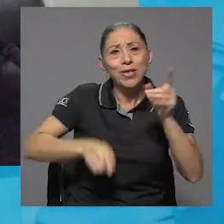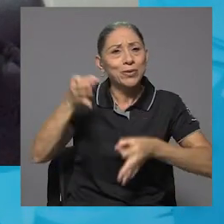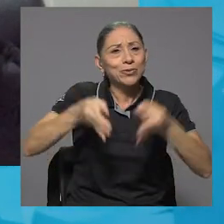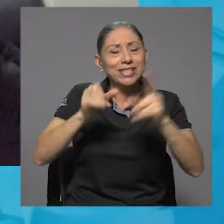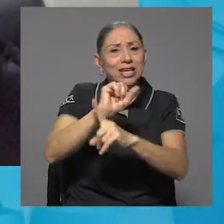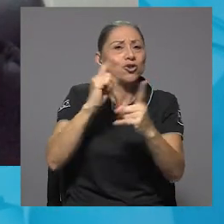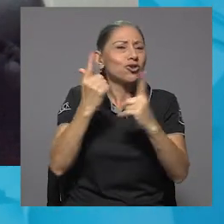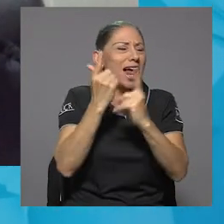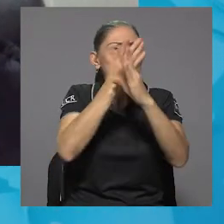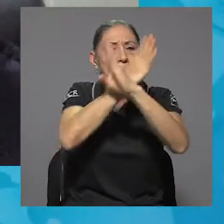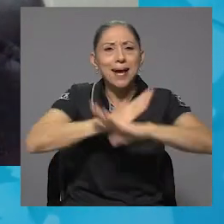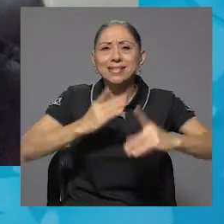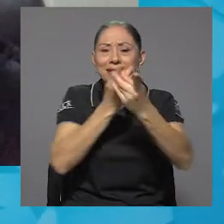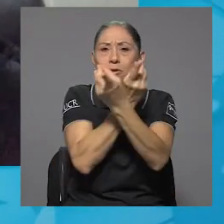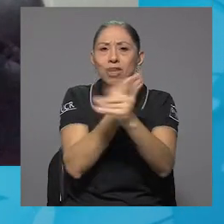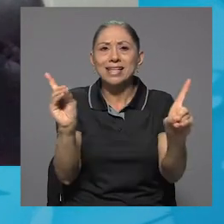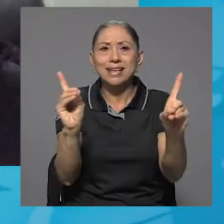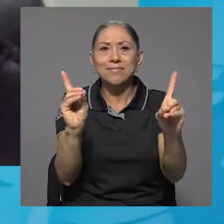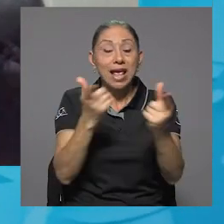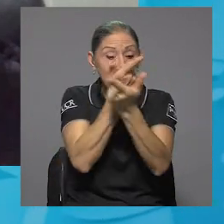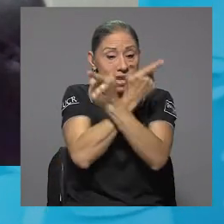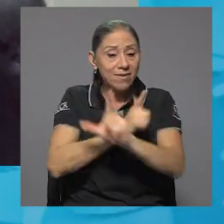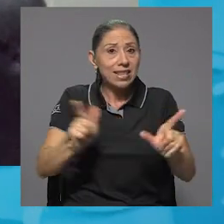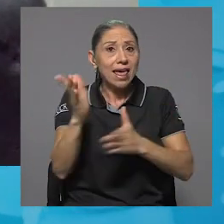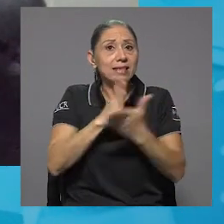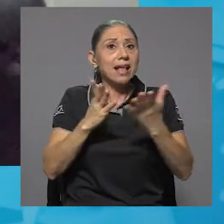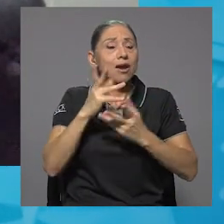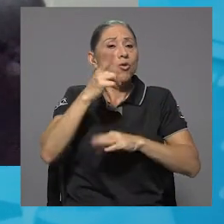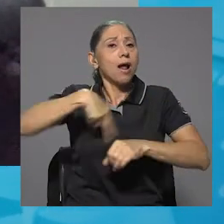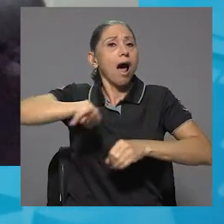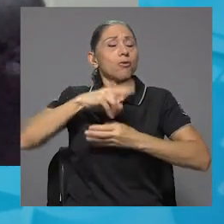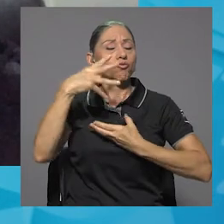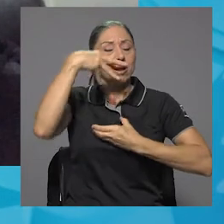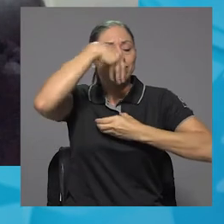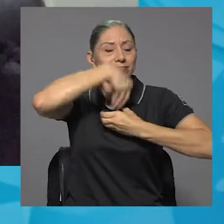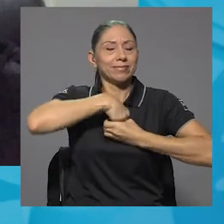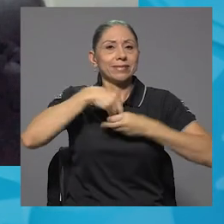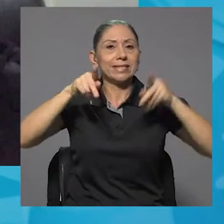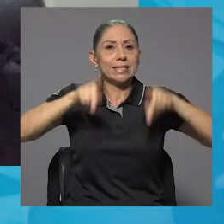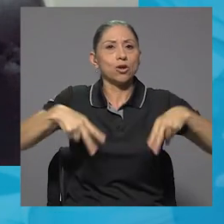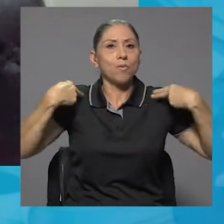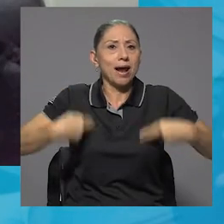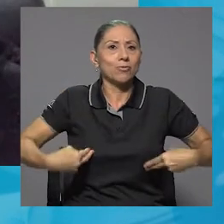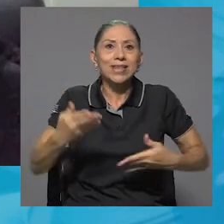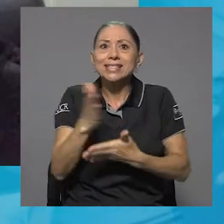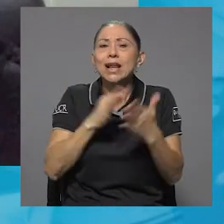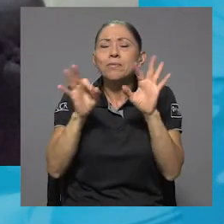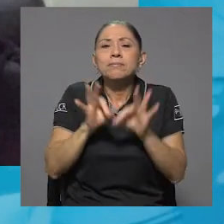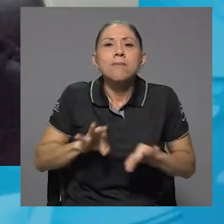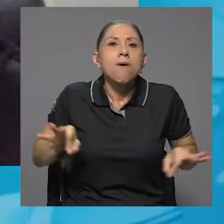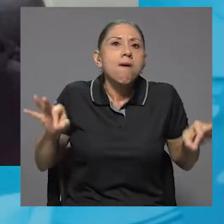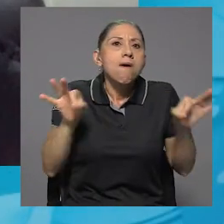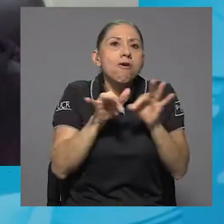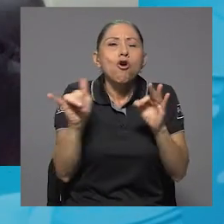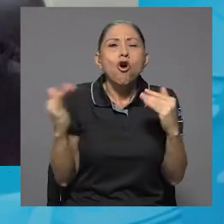la democracia. La libertad es intrínseca al ser humano y es una condición tan vital como el oxígeno.